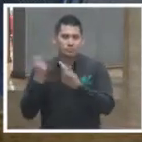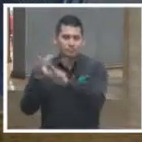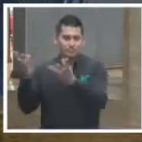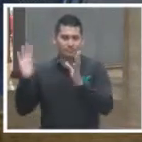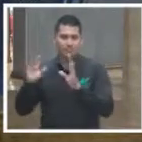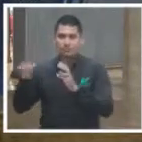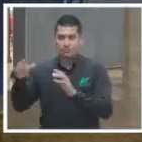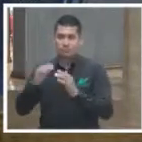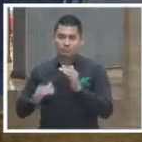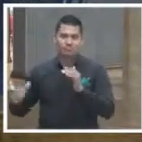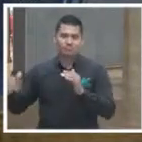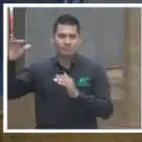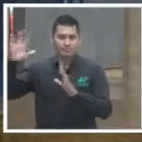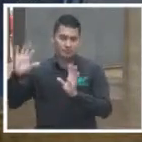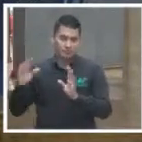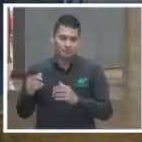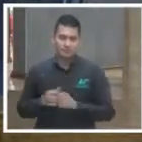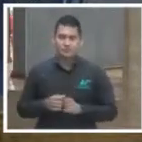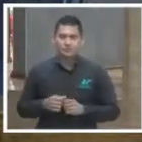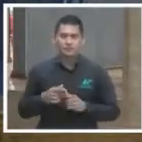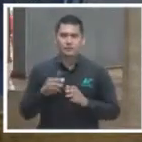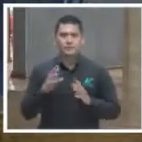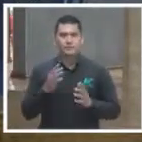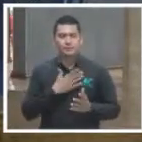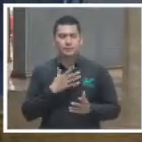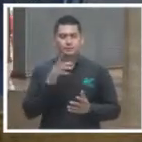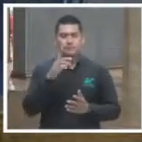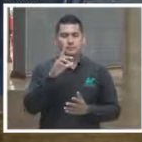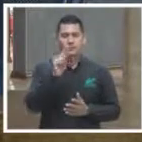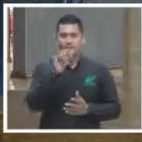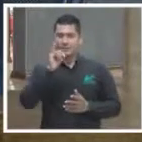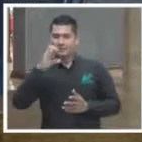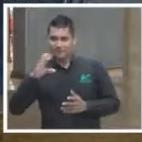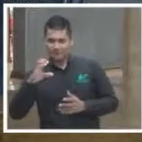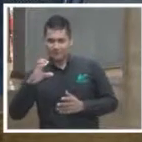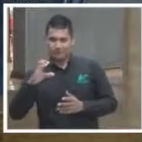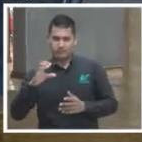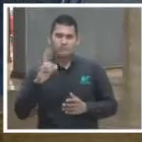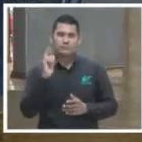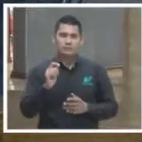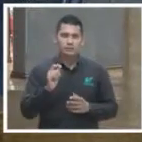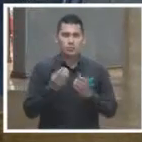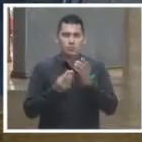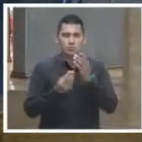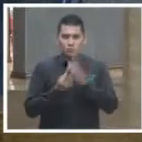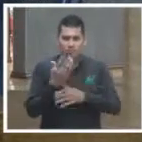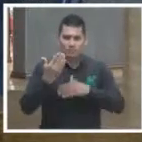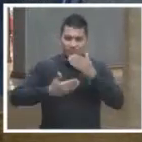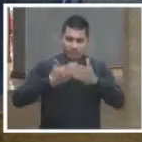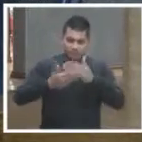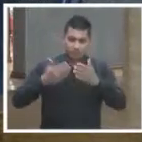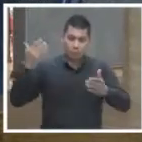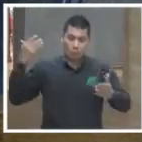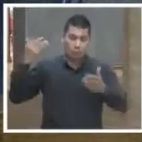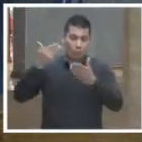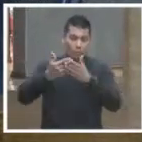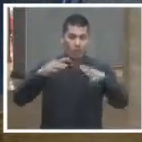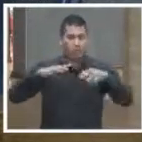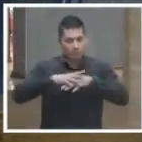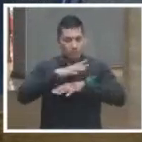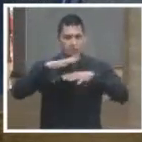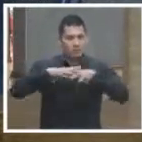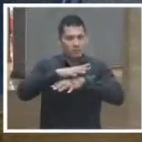posicionarse. Obviamente las TICs, las nuevas tecnologías de la información y la comunicación, han cambiado ya mucho este panorama,